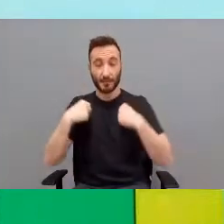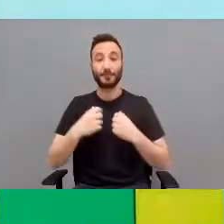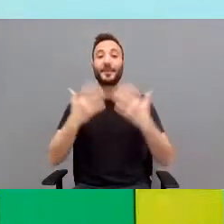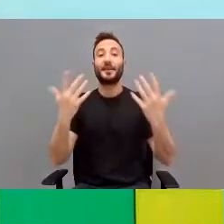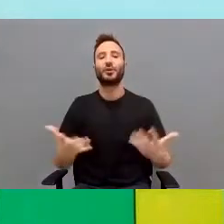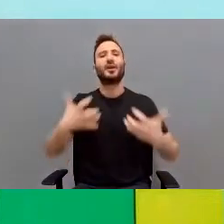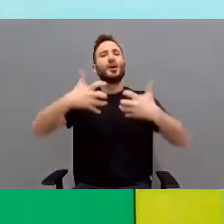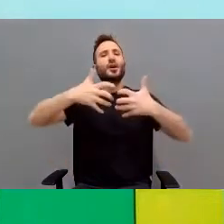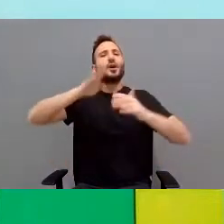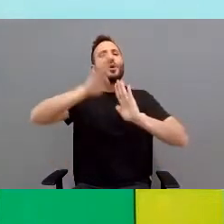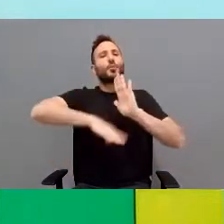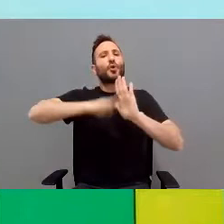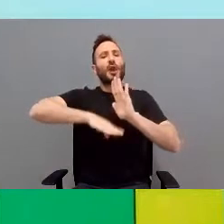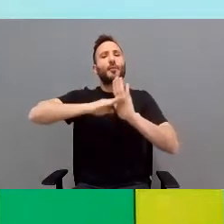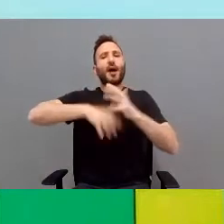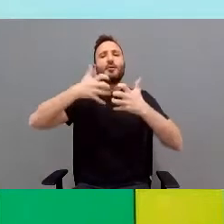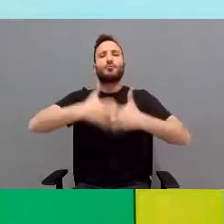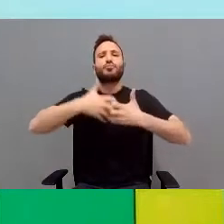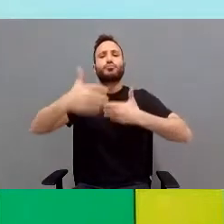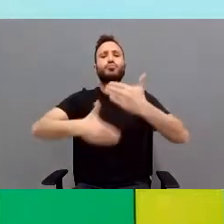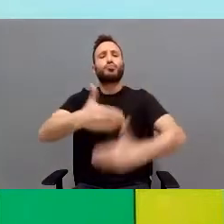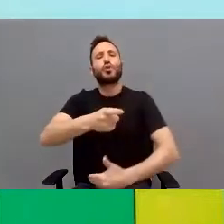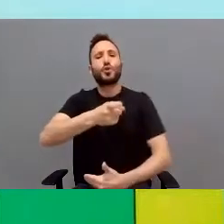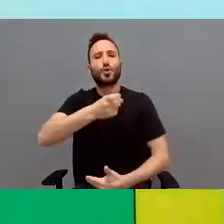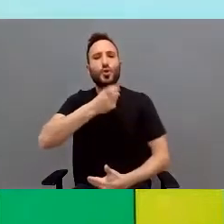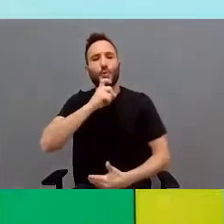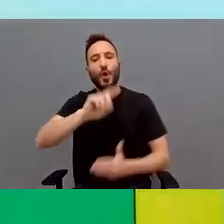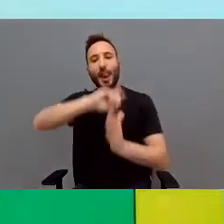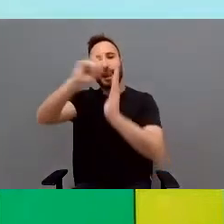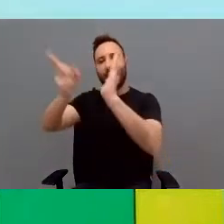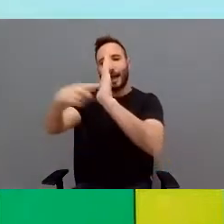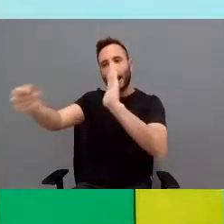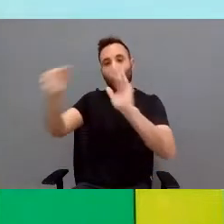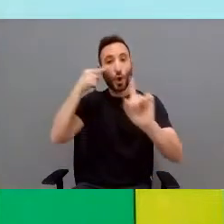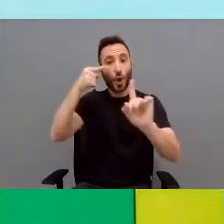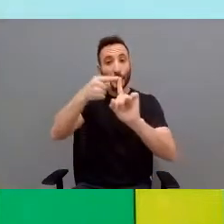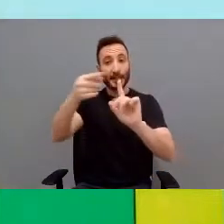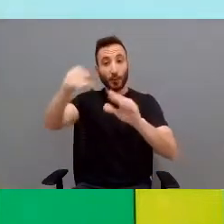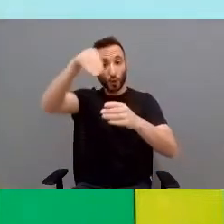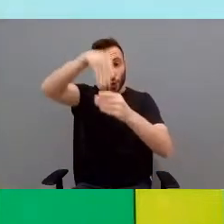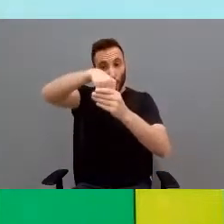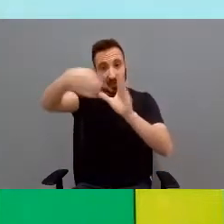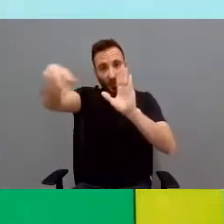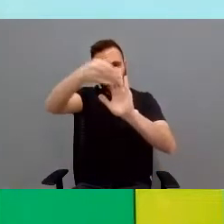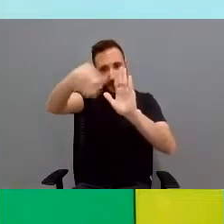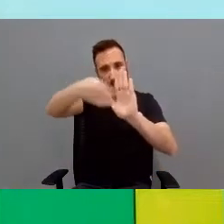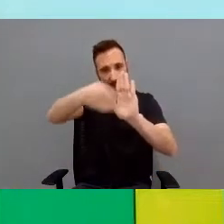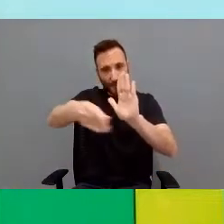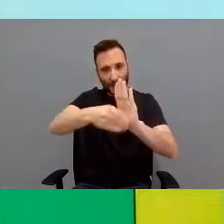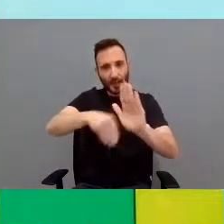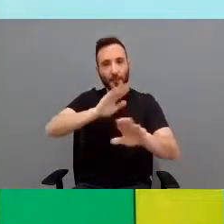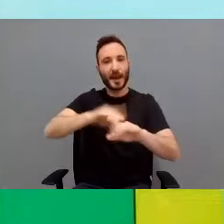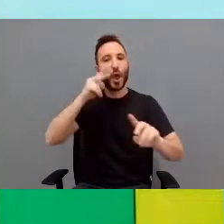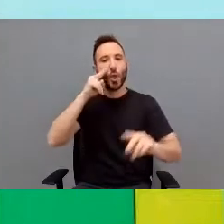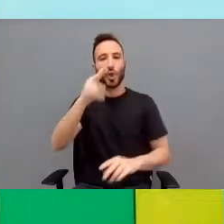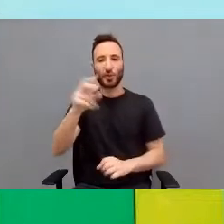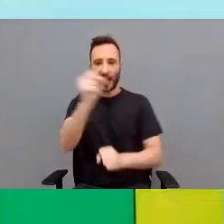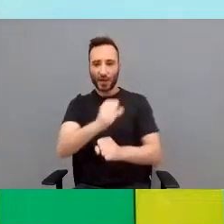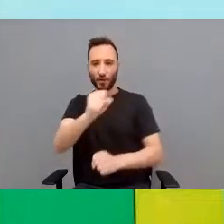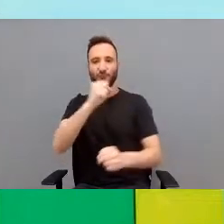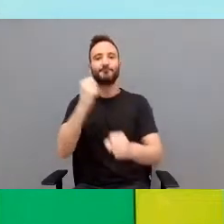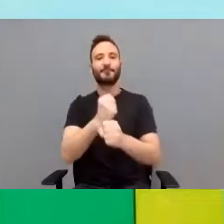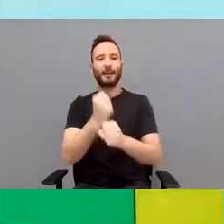cuanto al funcionamiento del programa y dentro del marco legal, tenemos recogidos los objetivos y contenidos a trabajar durante estos dos cursos.